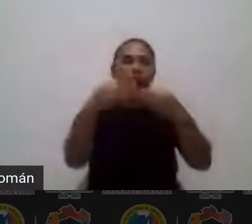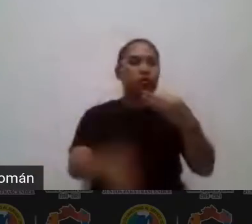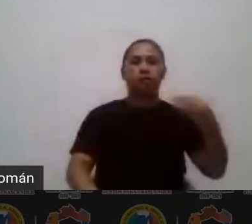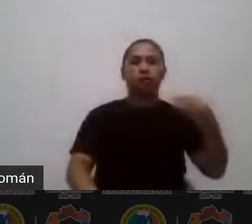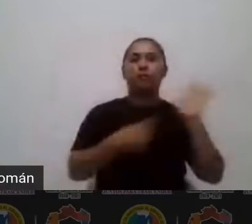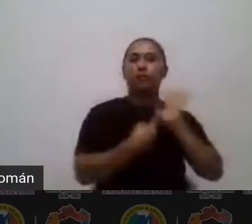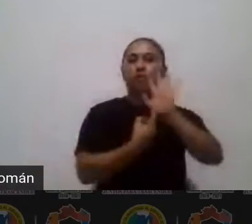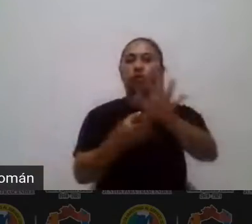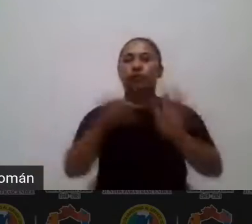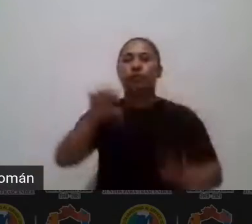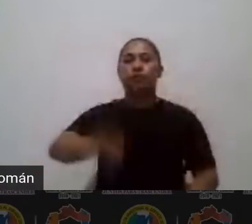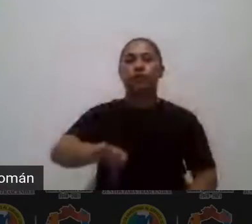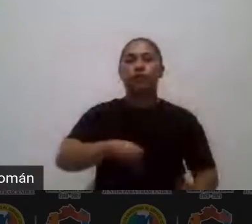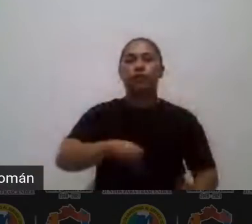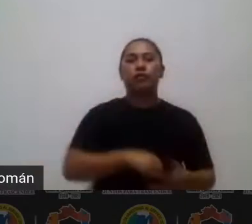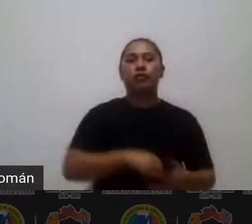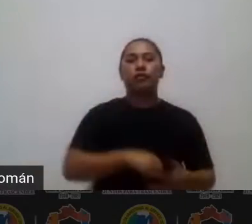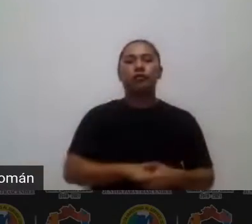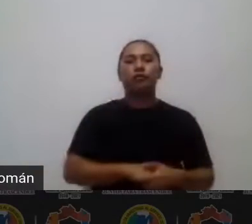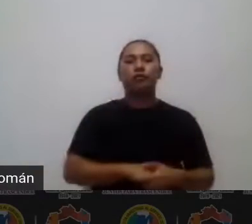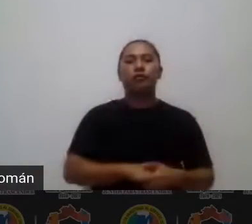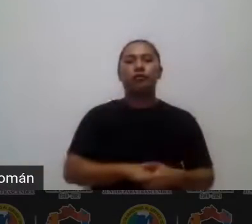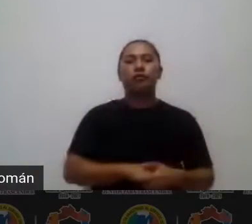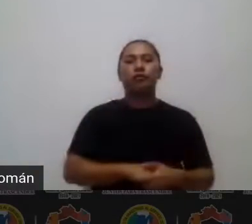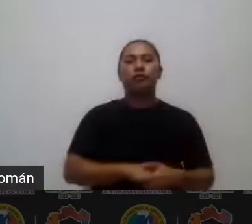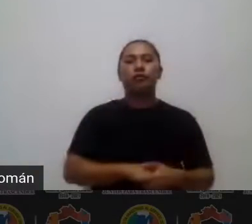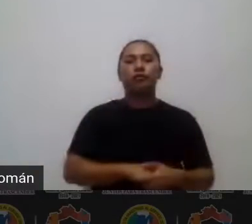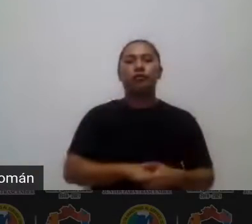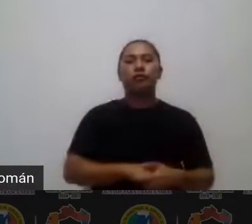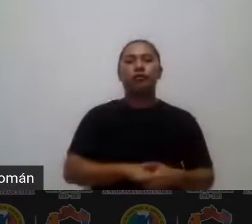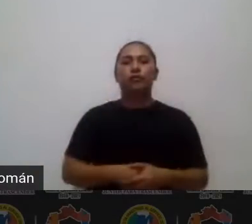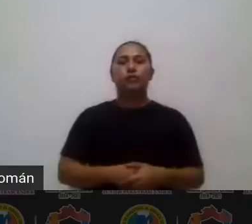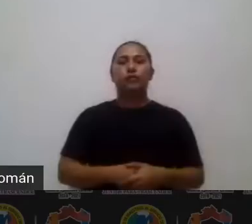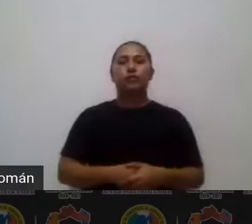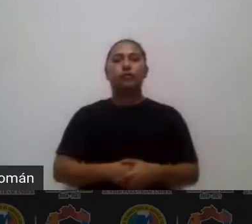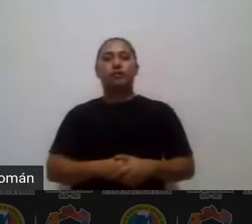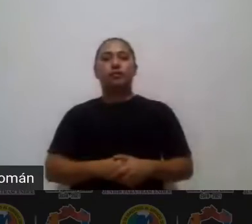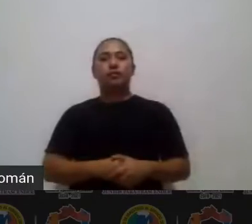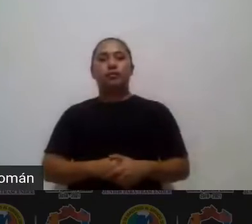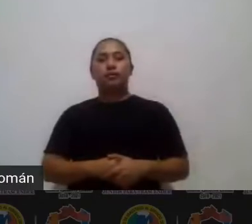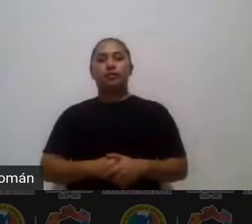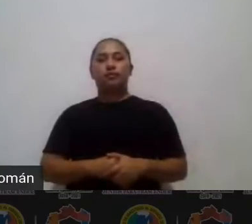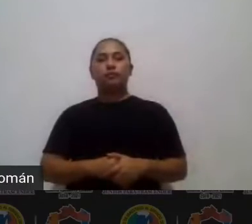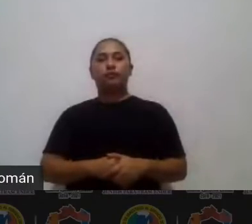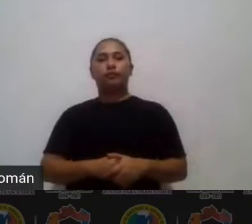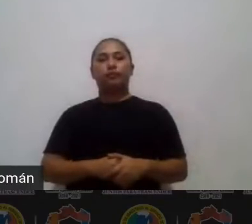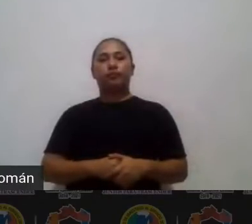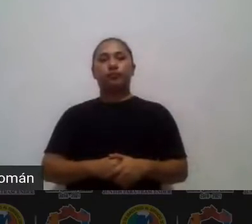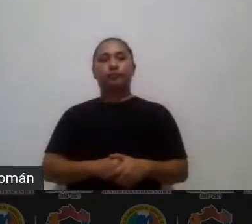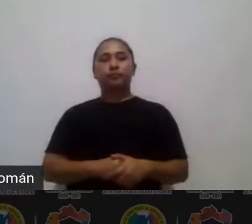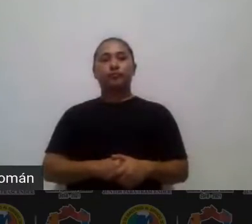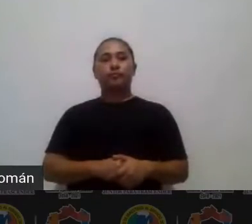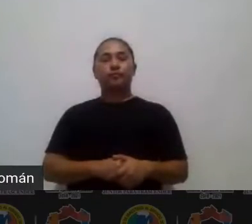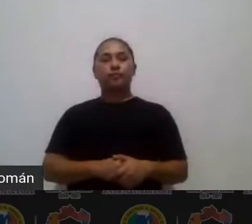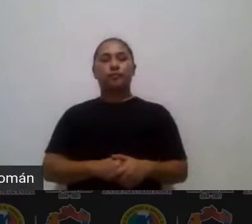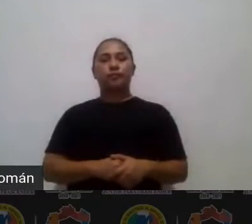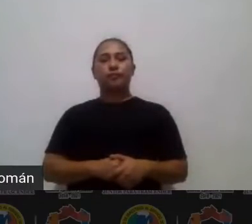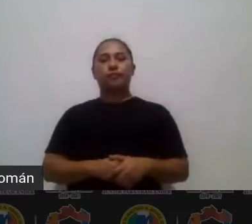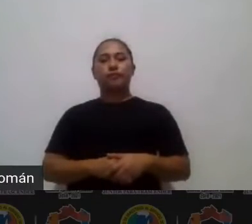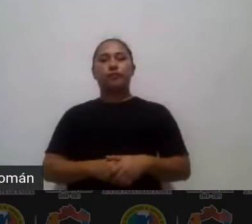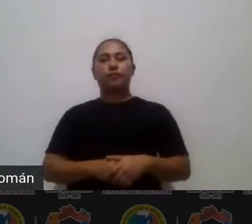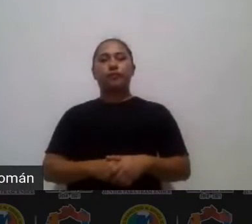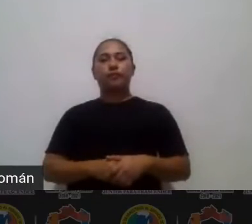y bueno este este vídeo ya no tiene mucho caso vámonos mejor al trabajo concreto ok